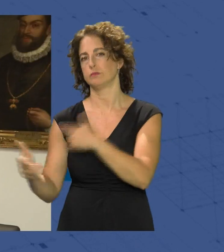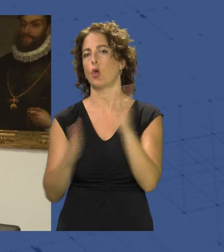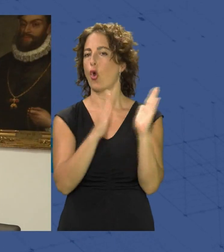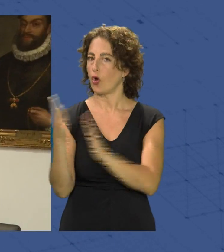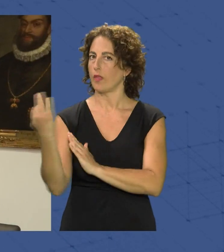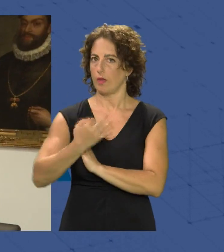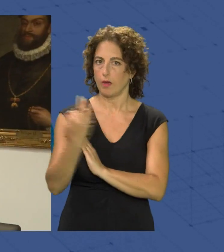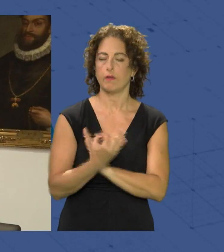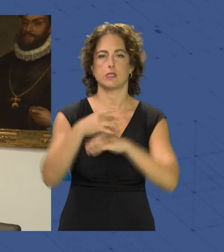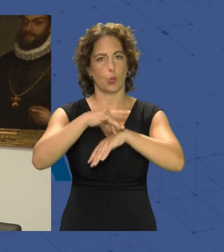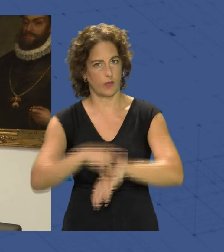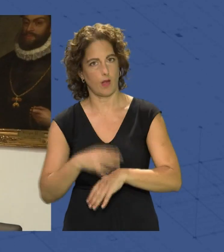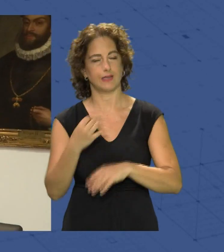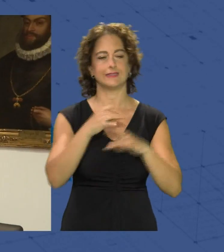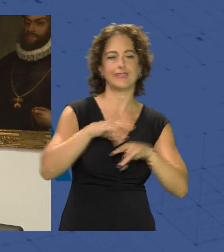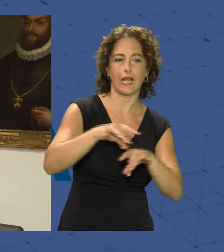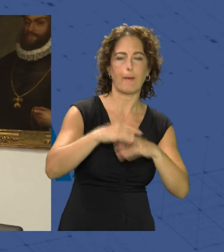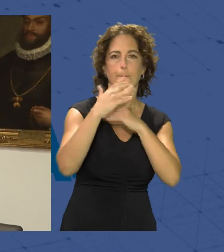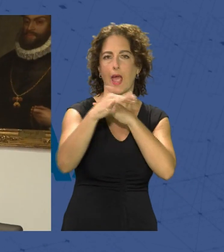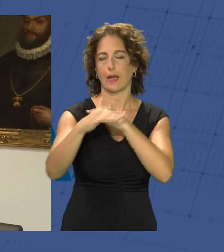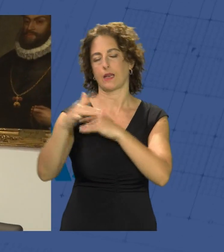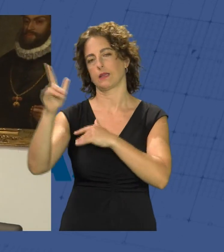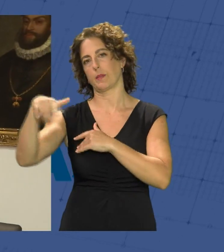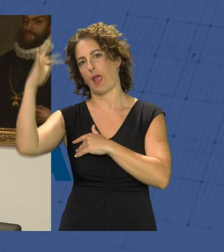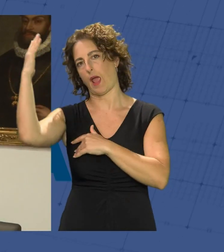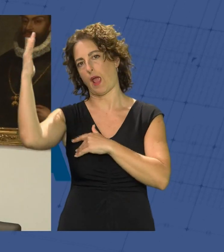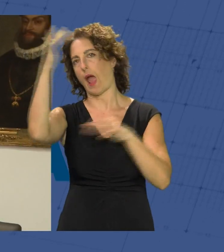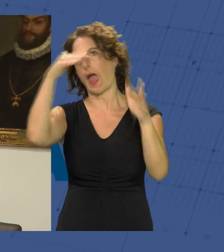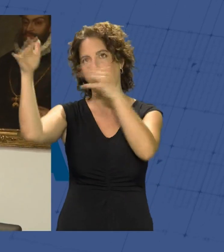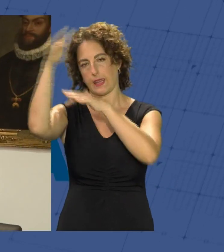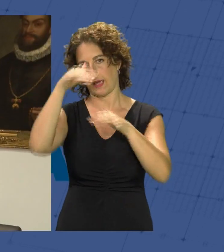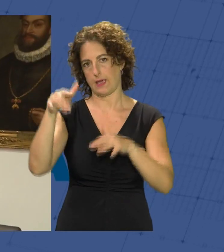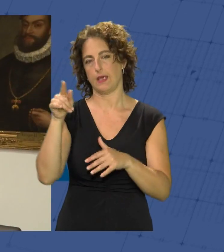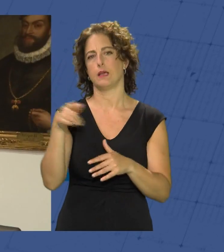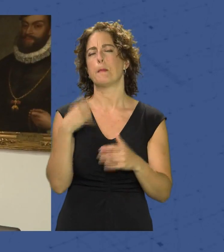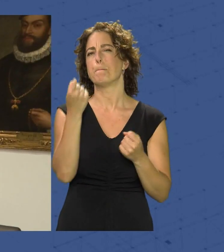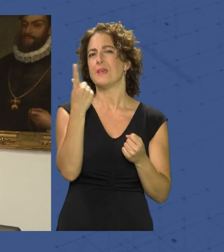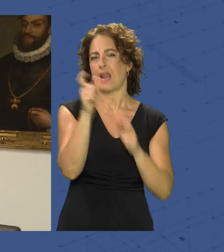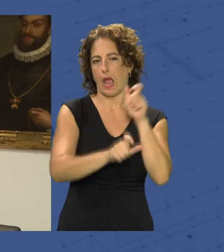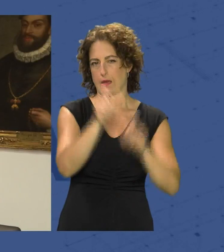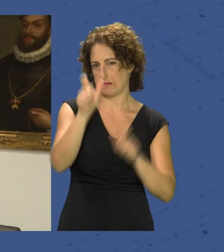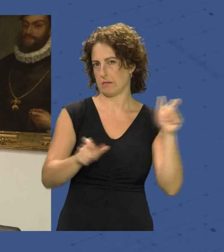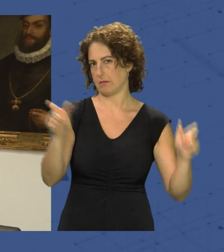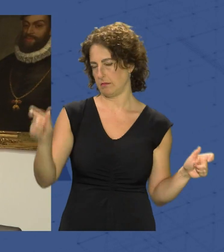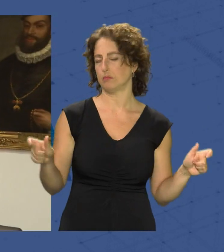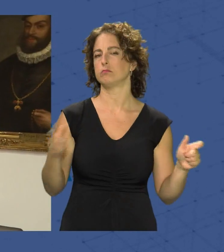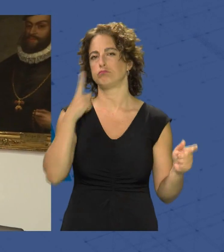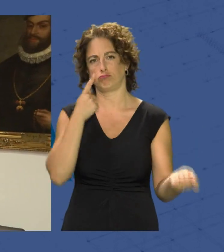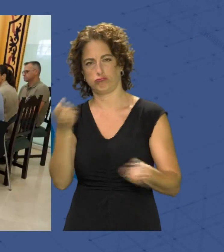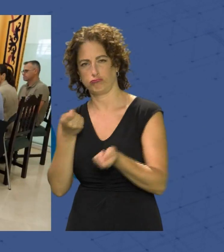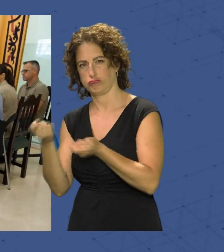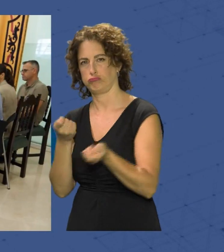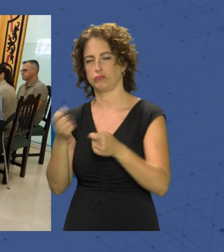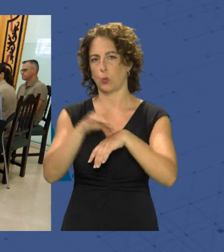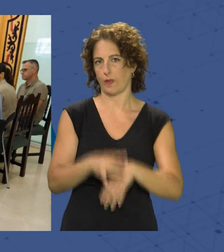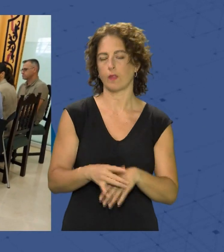tiene que ser segura por tierra, mar y aire y vamos a destinar entre todos cerca de mil agentes que van a velar por toda la seguridad